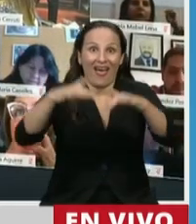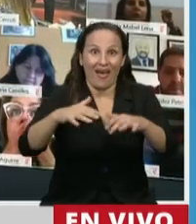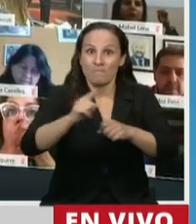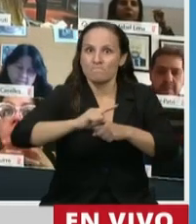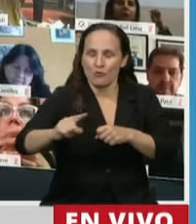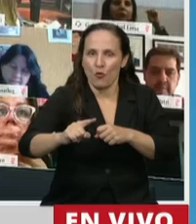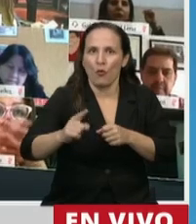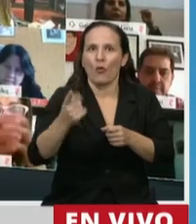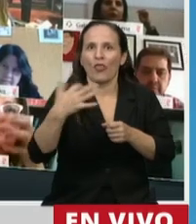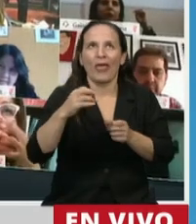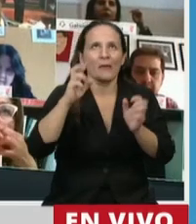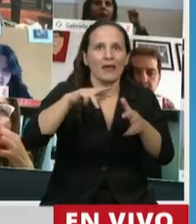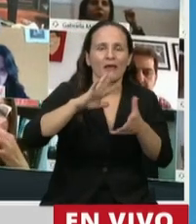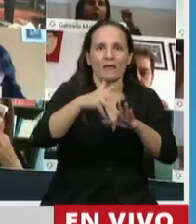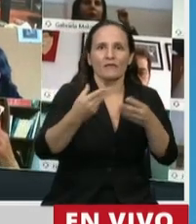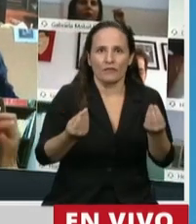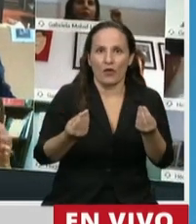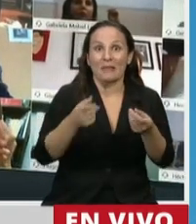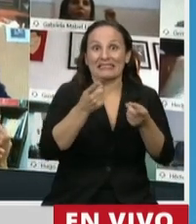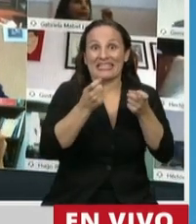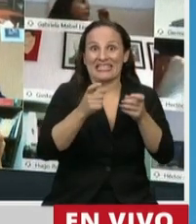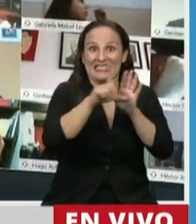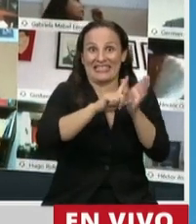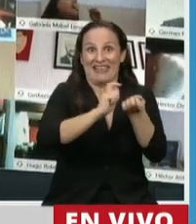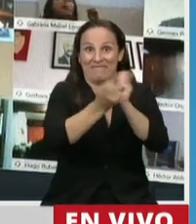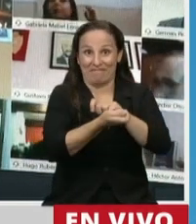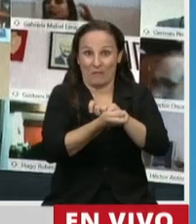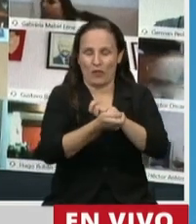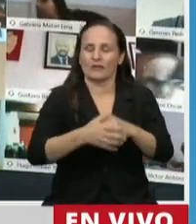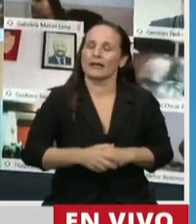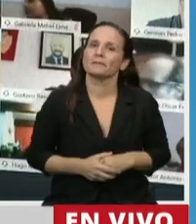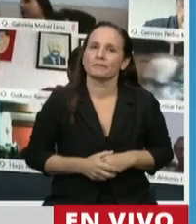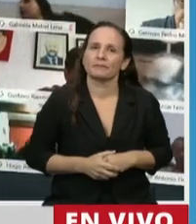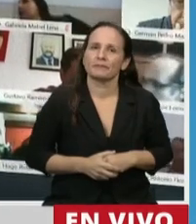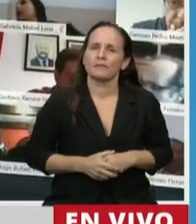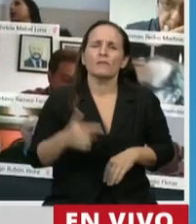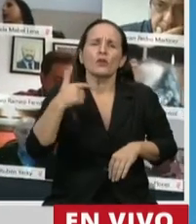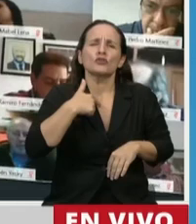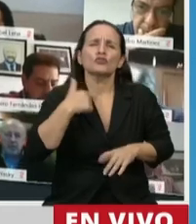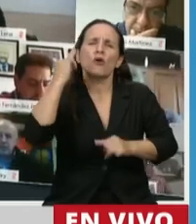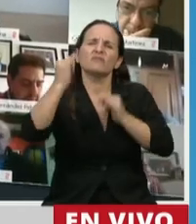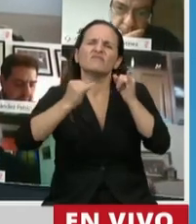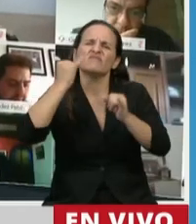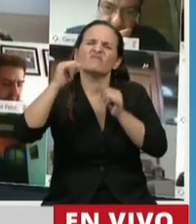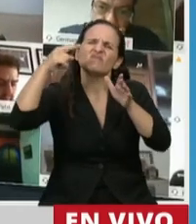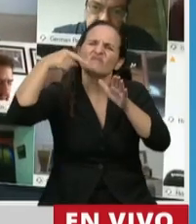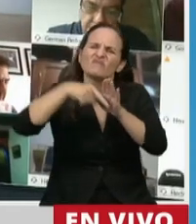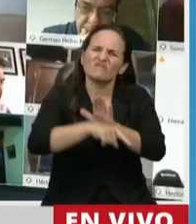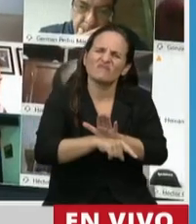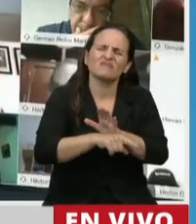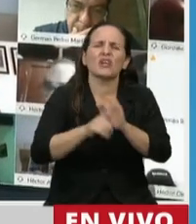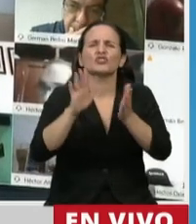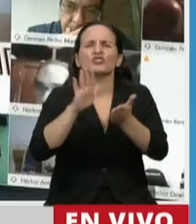Sin embargo, Presidente, hay algunas cuestiones que no voy a abondar en detalles respecto a qué estamos